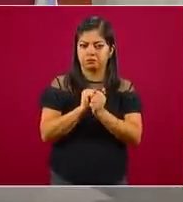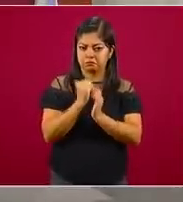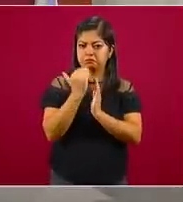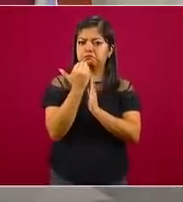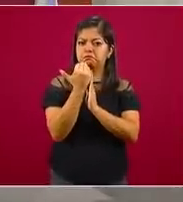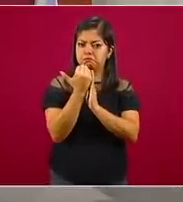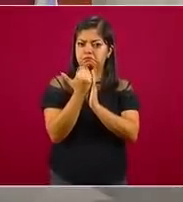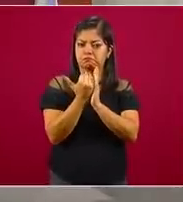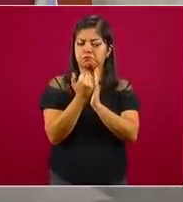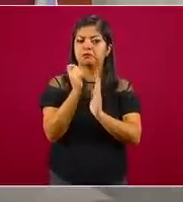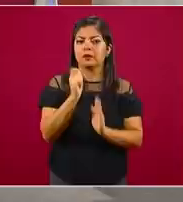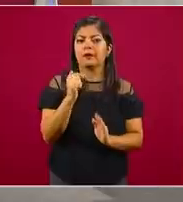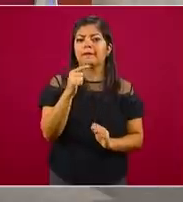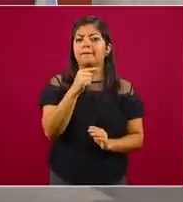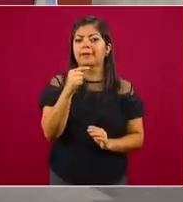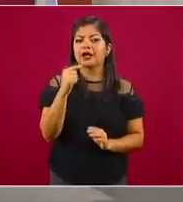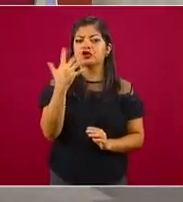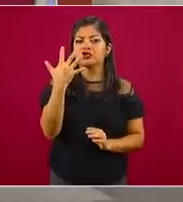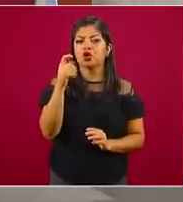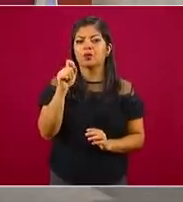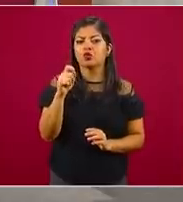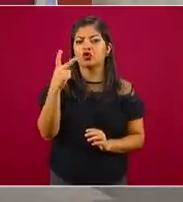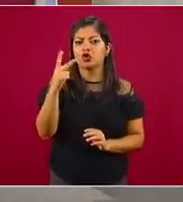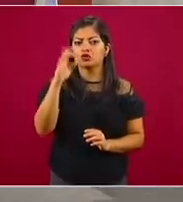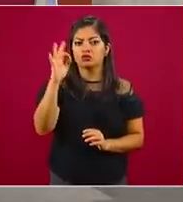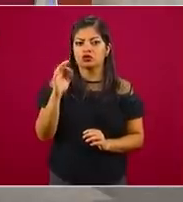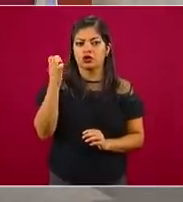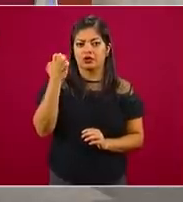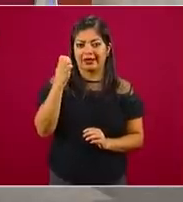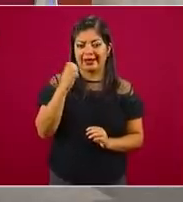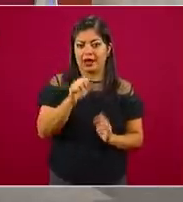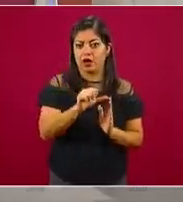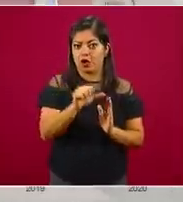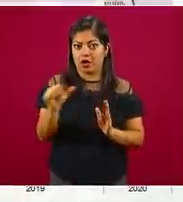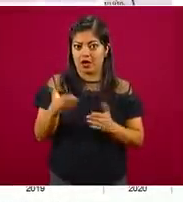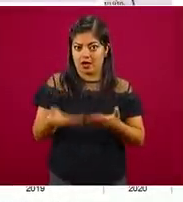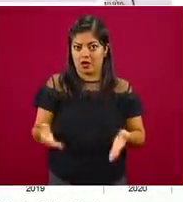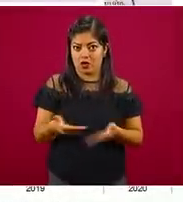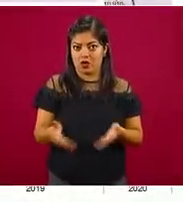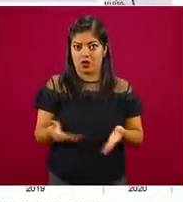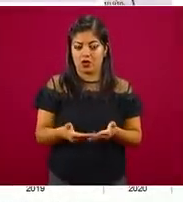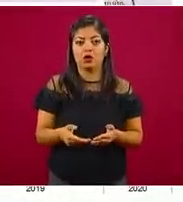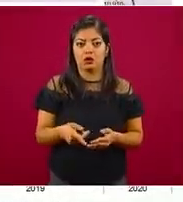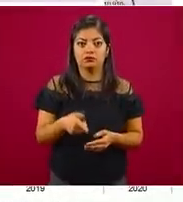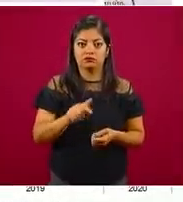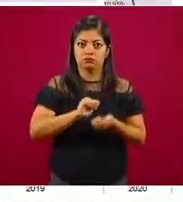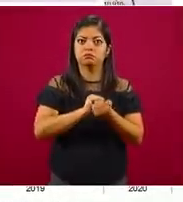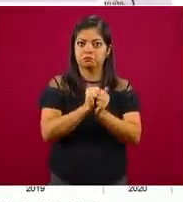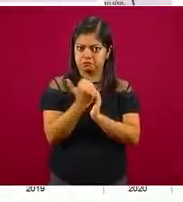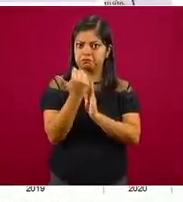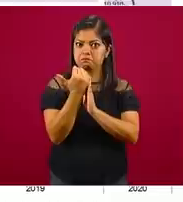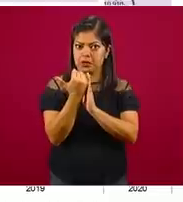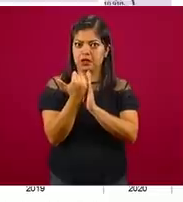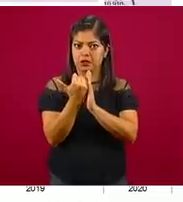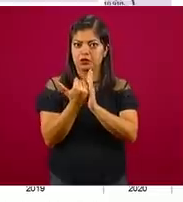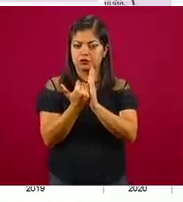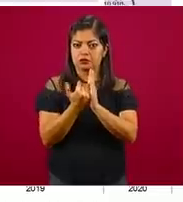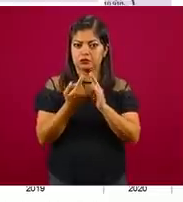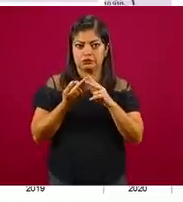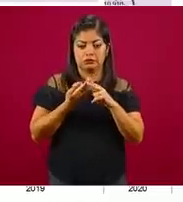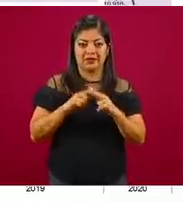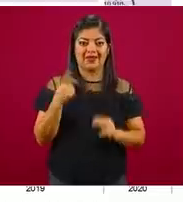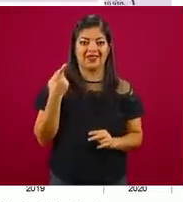de menos 5.2 por ciento de enero a la fecha, pero es evidente la tendencia a la baja a partir de